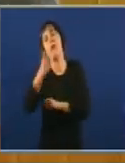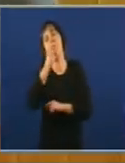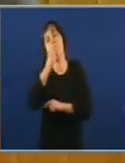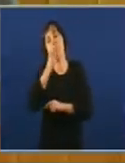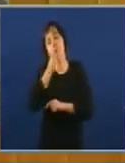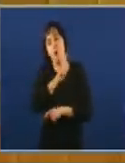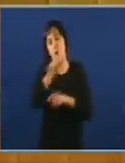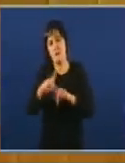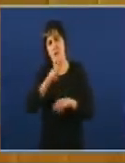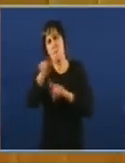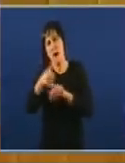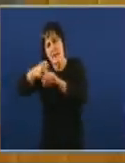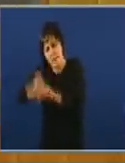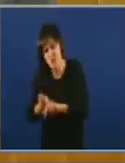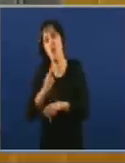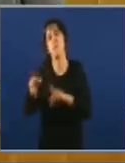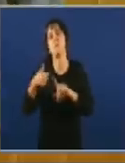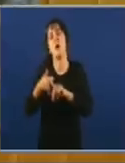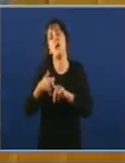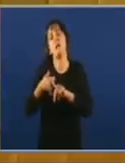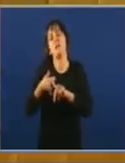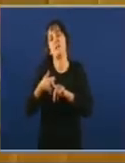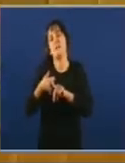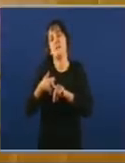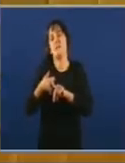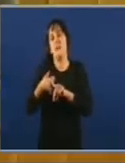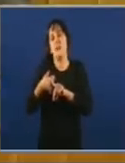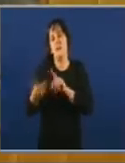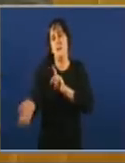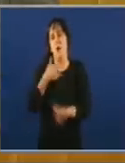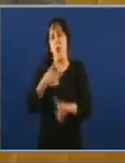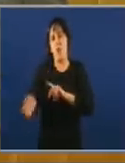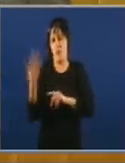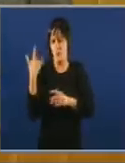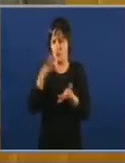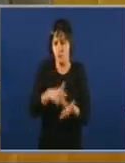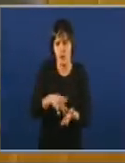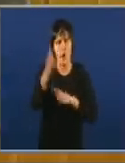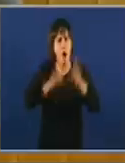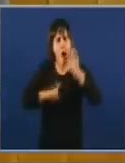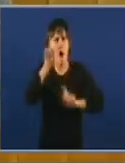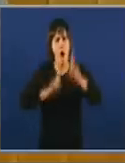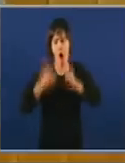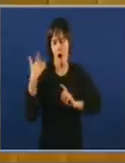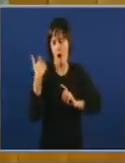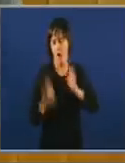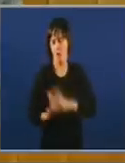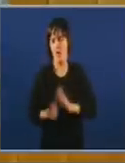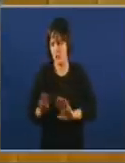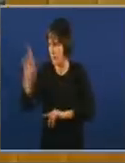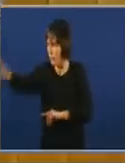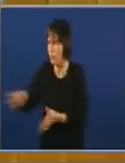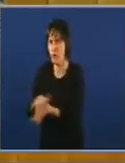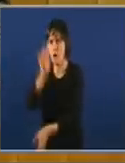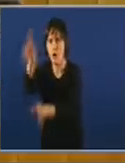a presión, a violencia. Choraban ainda hai tres días falando con nos. E vostedes estaban neses medios.